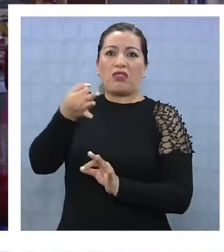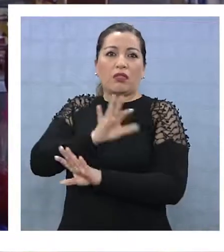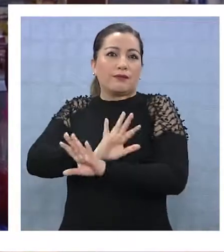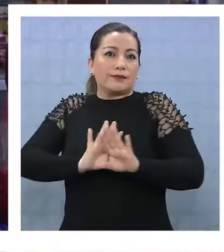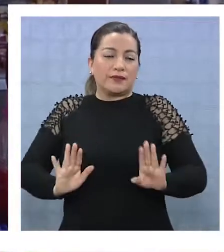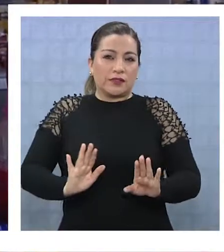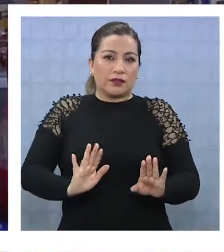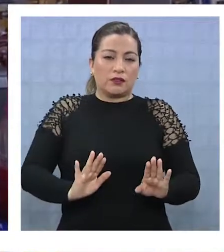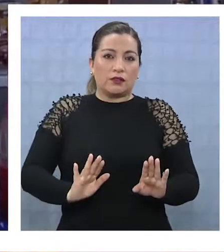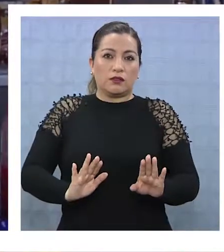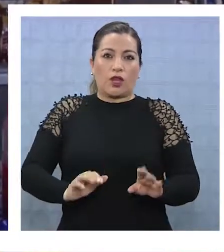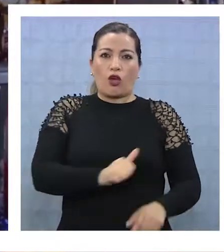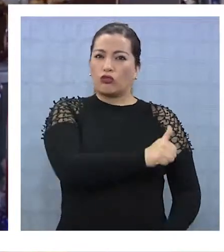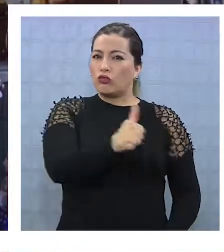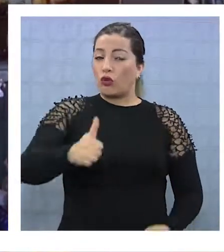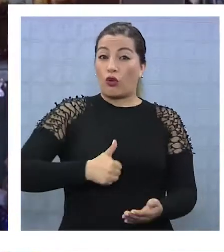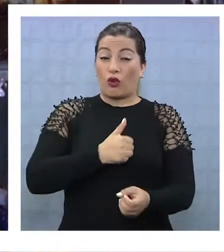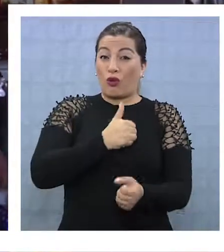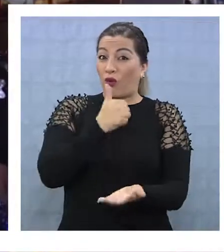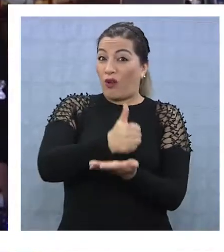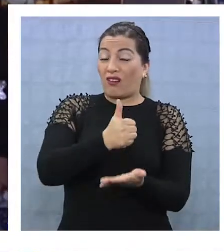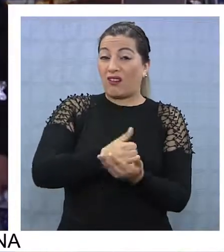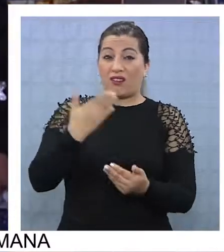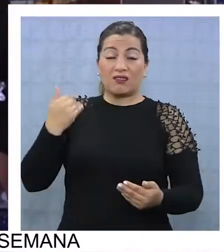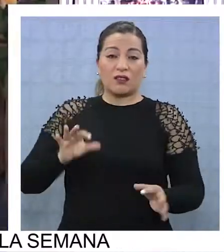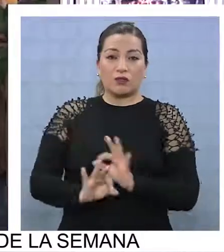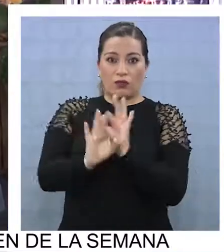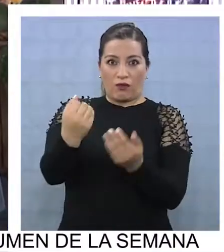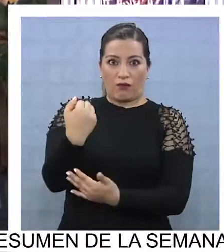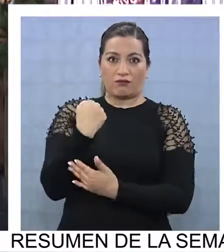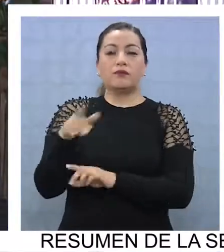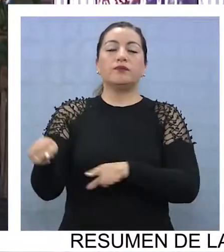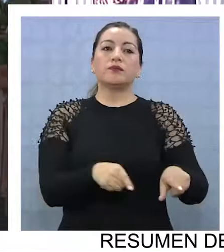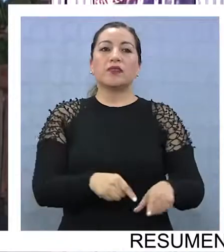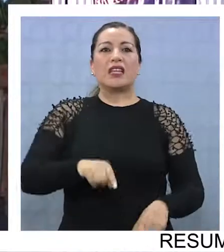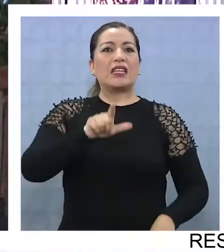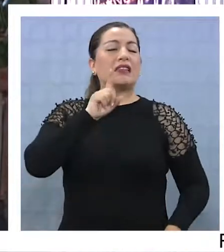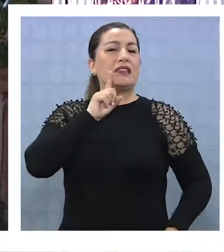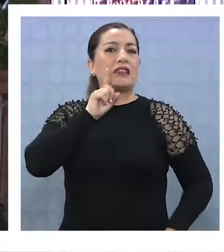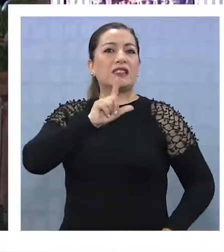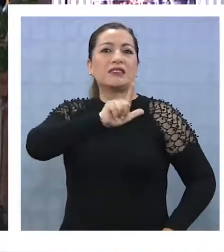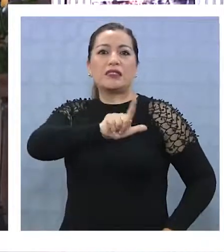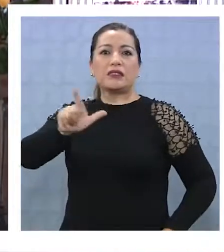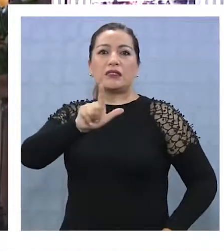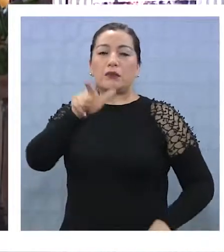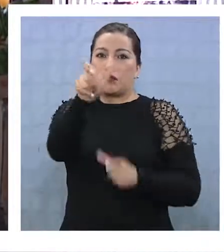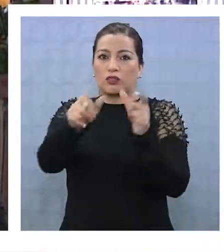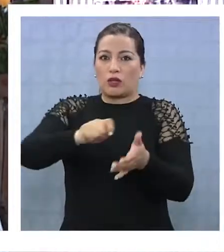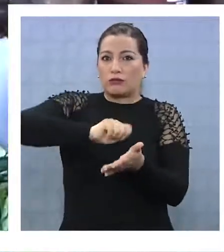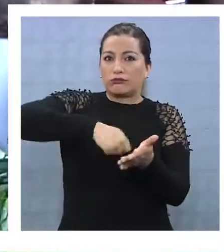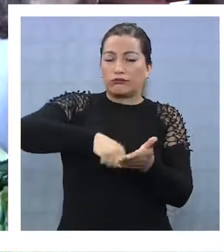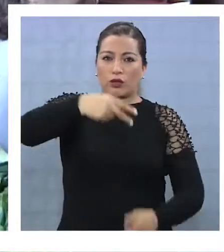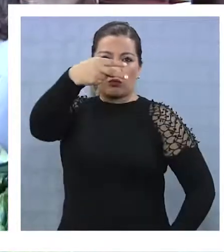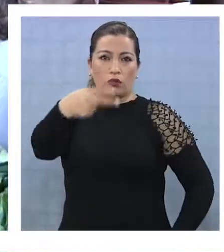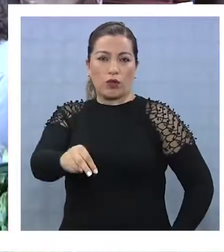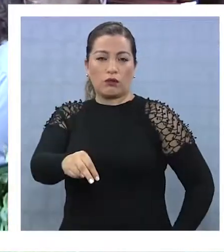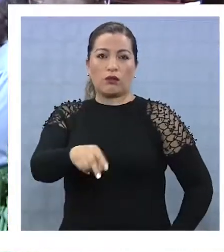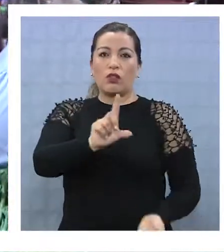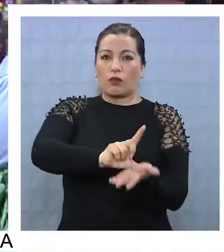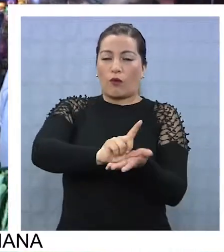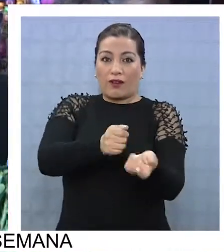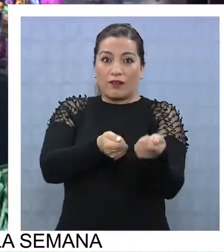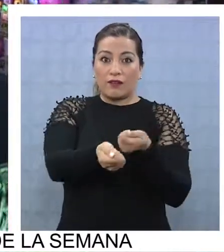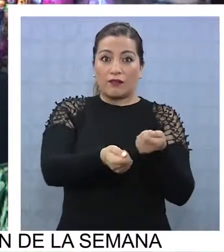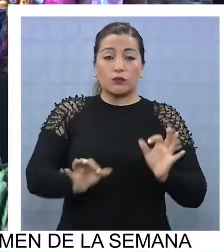nunca se pronunció. Todos los alcaldes han estado. La sociedad anónima de la Feria tiene 77 socios y son